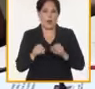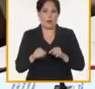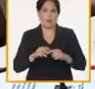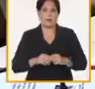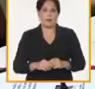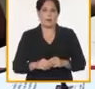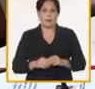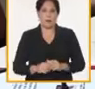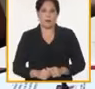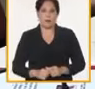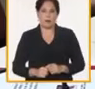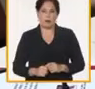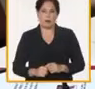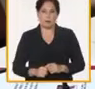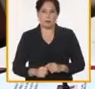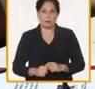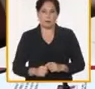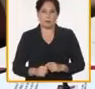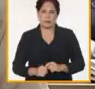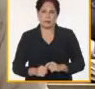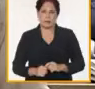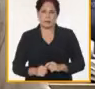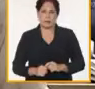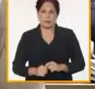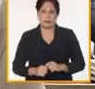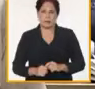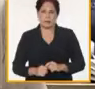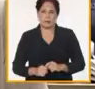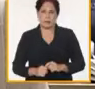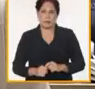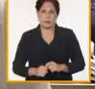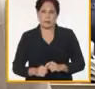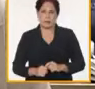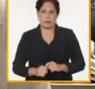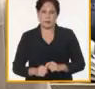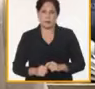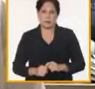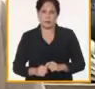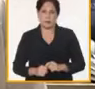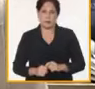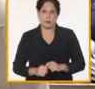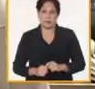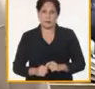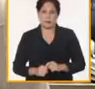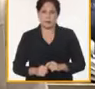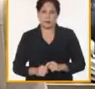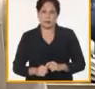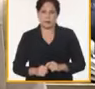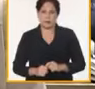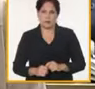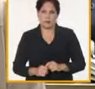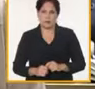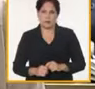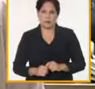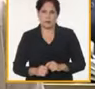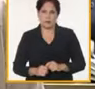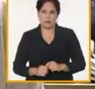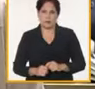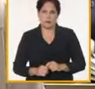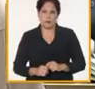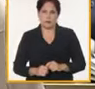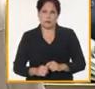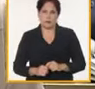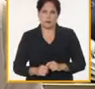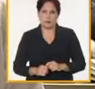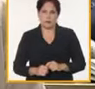y la propia provincia y yo creo que en esta prioridad que decide yo creo que tenemos que poner más el partido y la